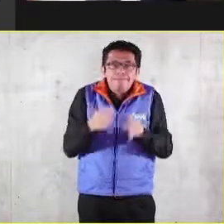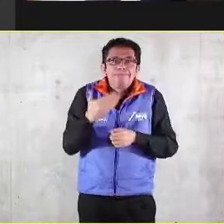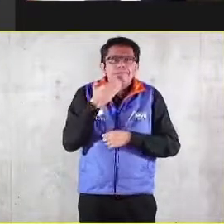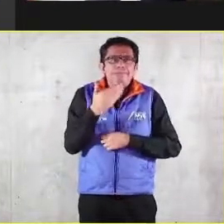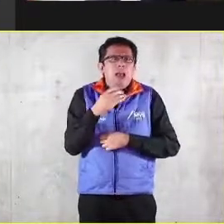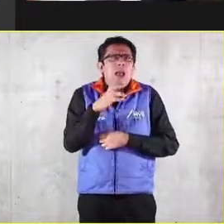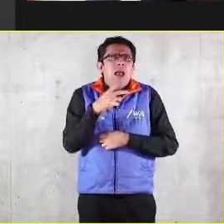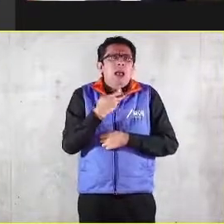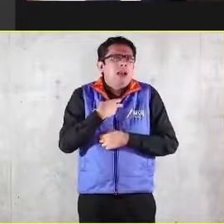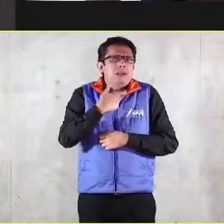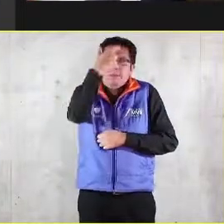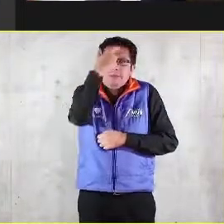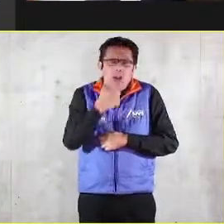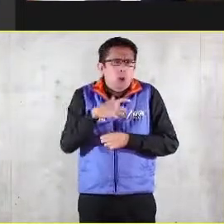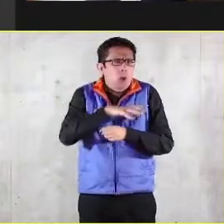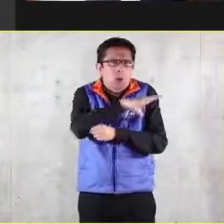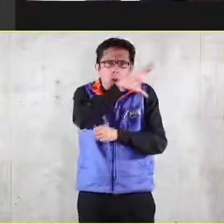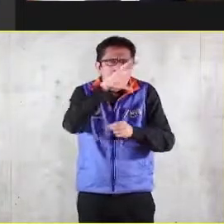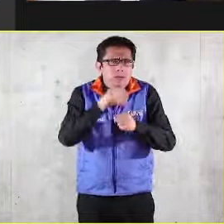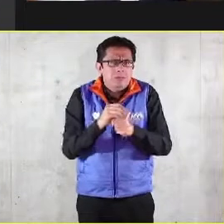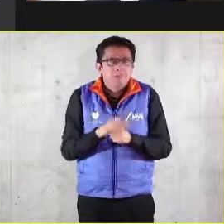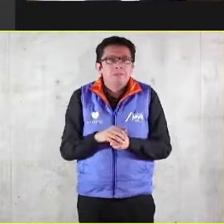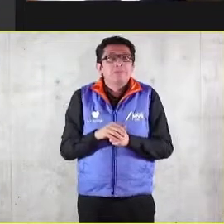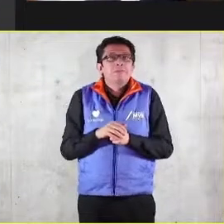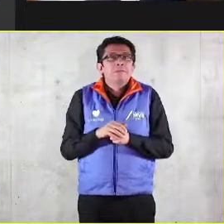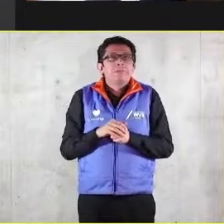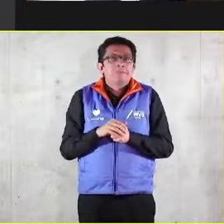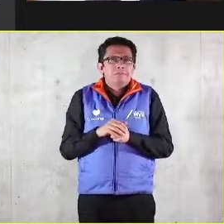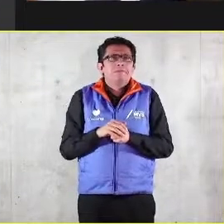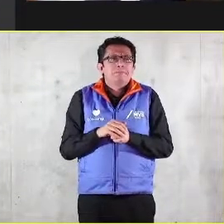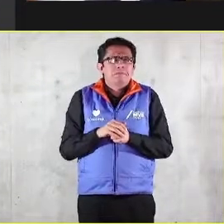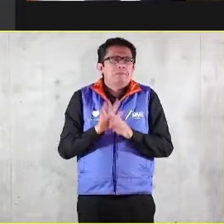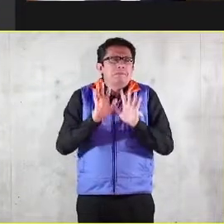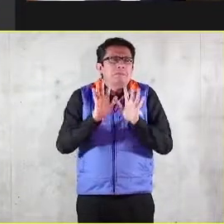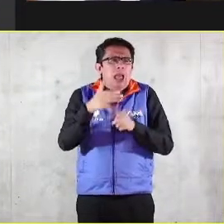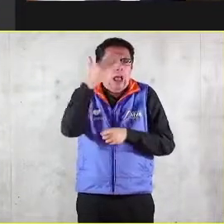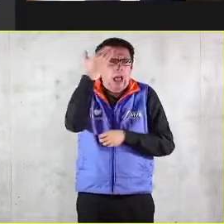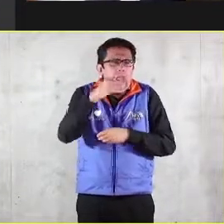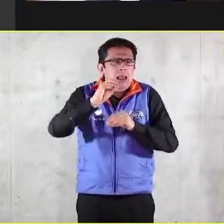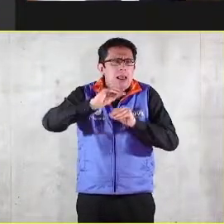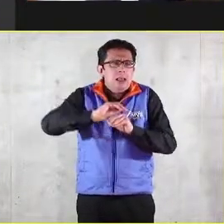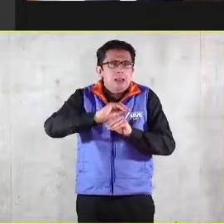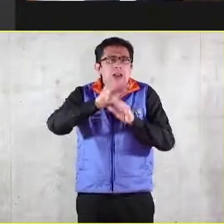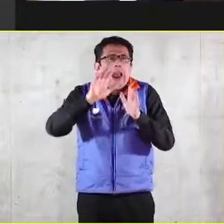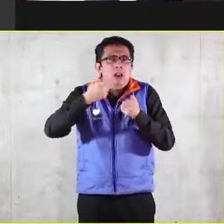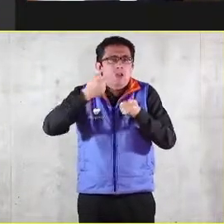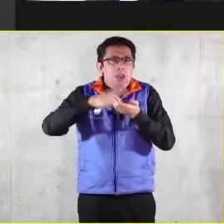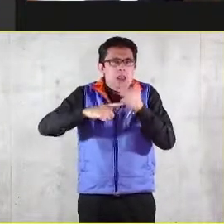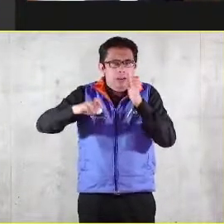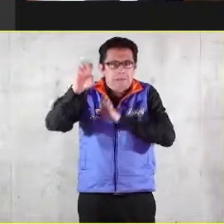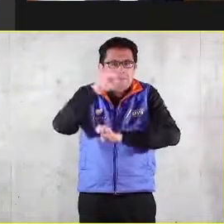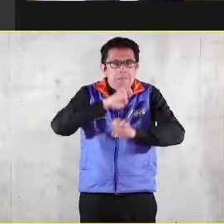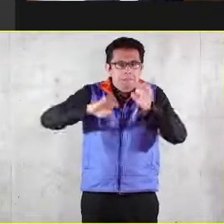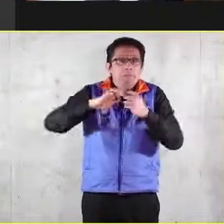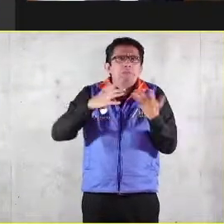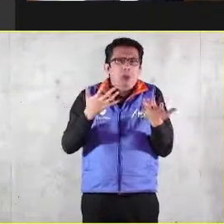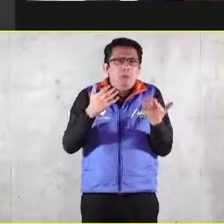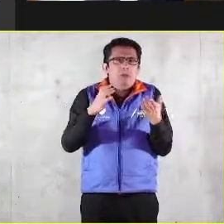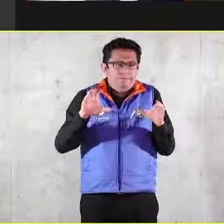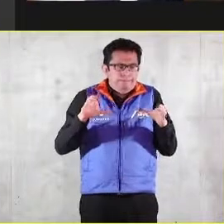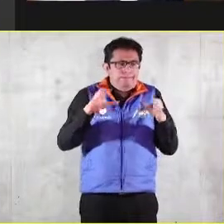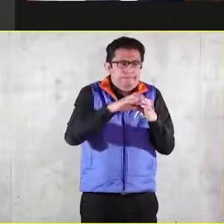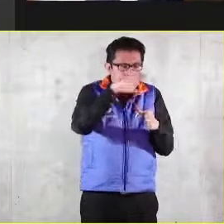dimensiones de la persona y esto es muy importante. Tenemos claro, perdón, tenemos claro en las empresas la dimensión profesional